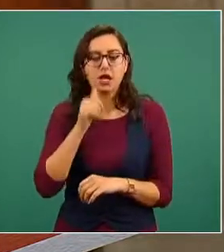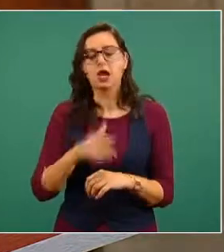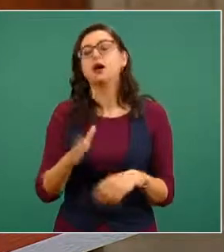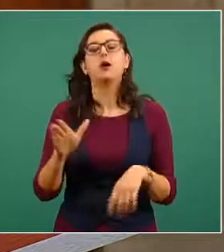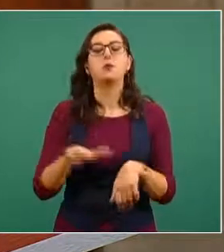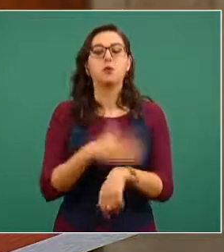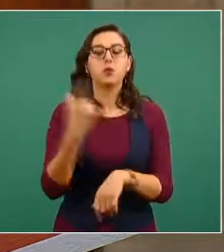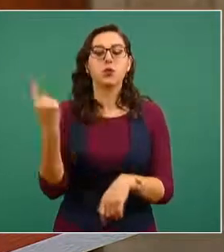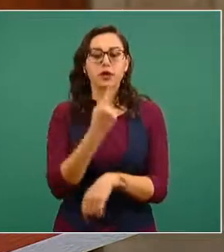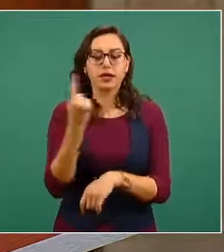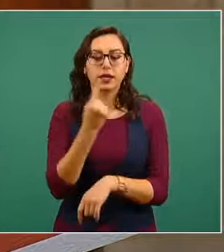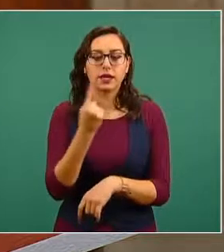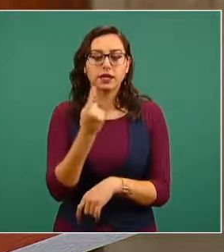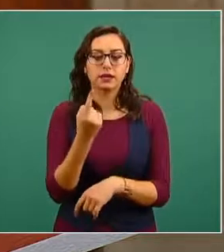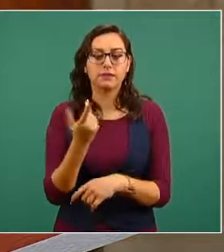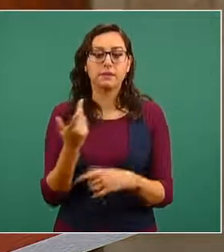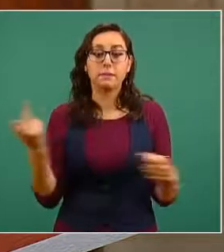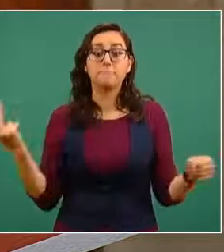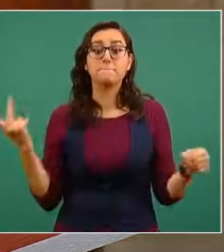como ustedes saben,